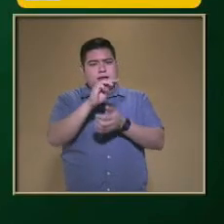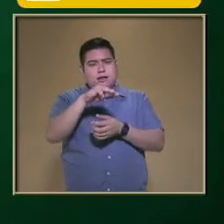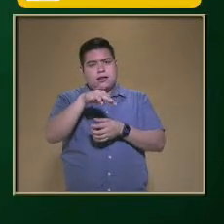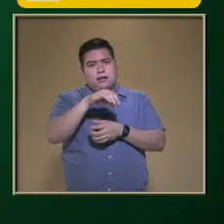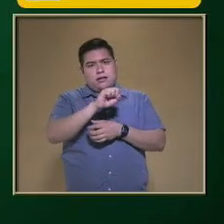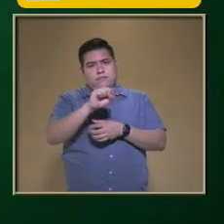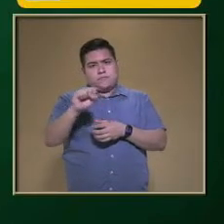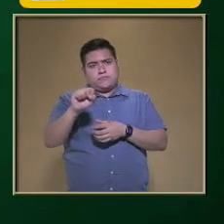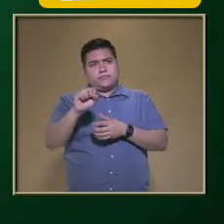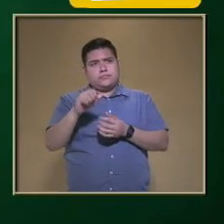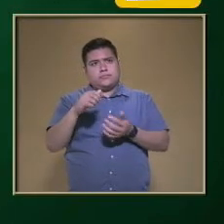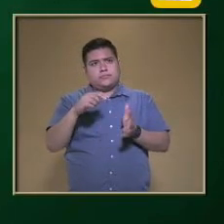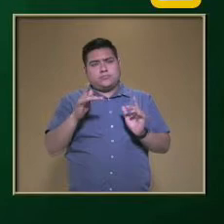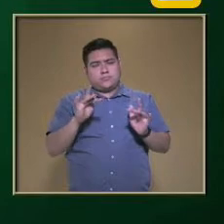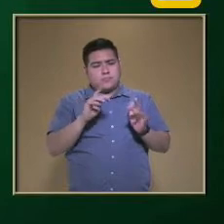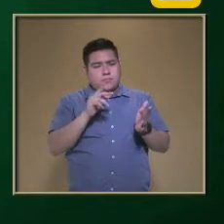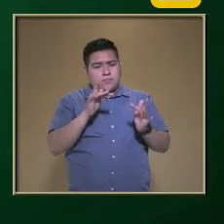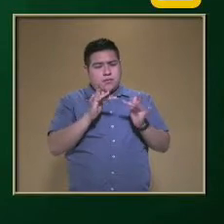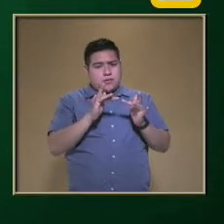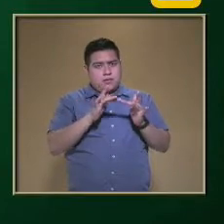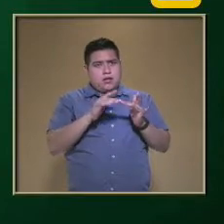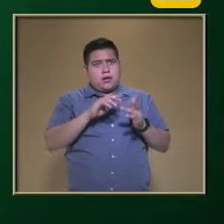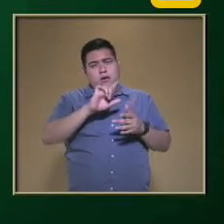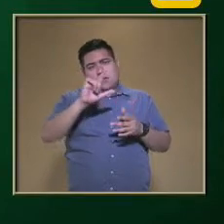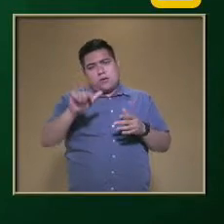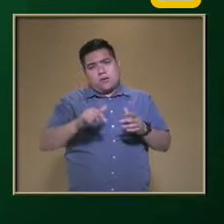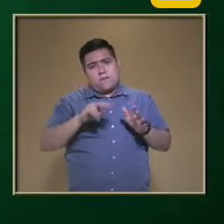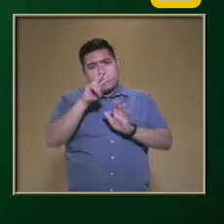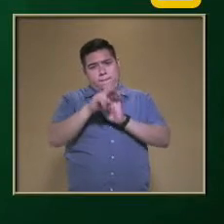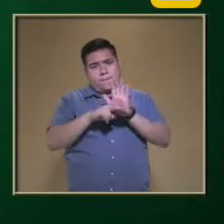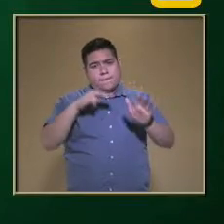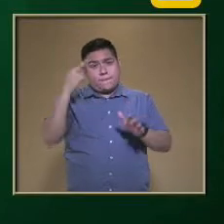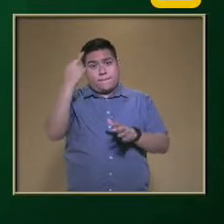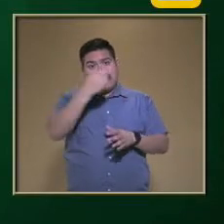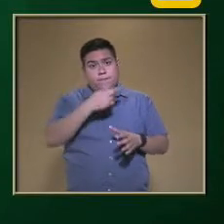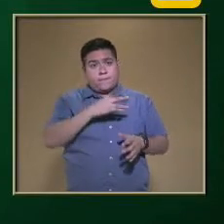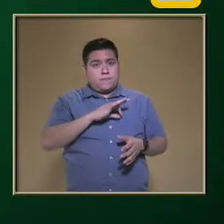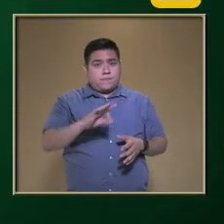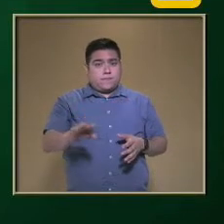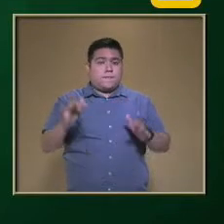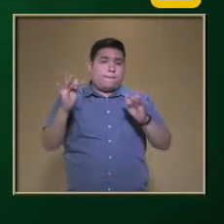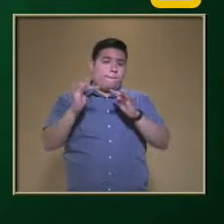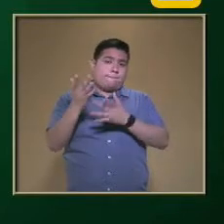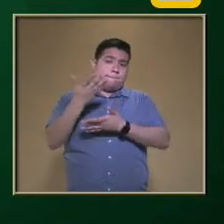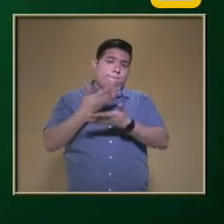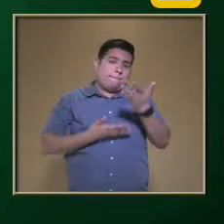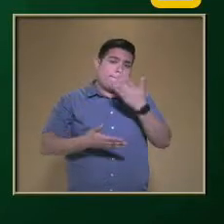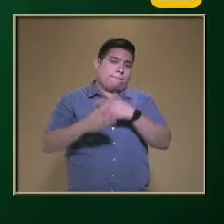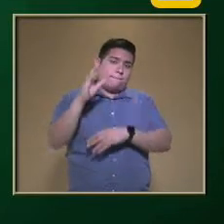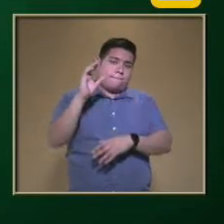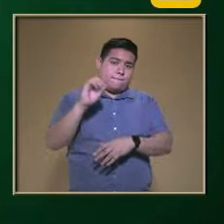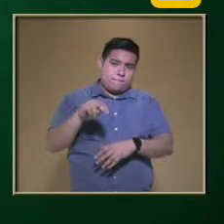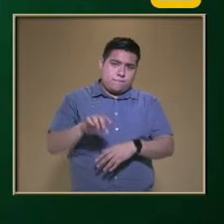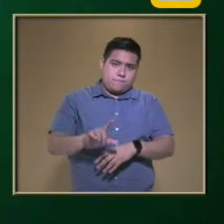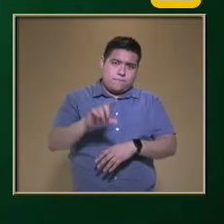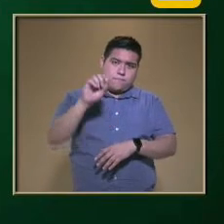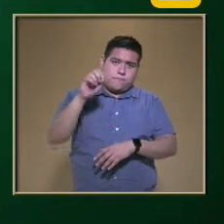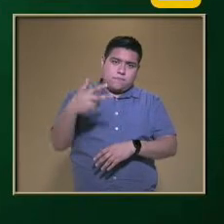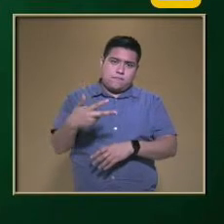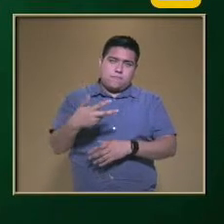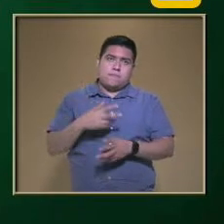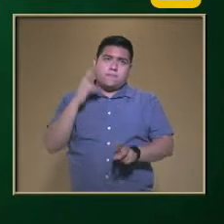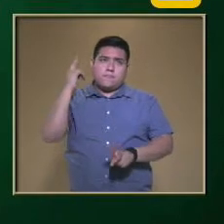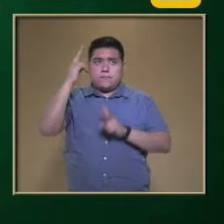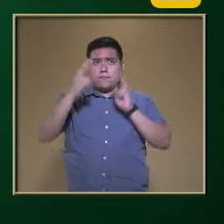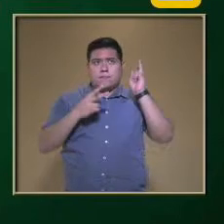Puedes revisar Después el video En las redes sociales Del canal Para que la visites En el caso